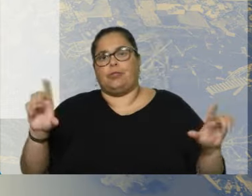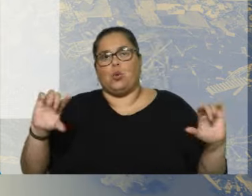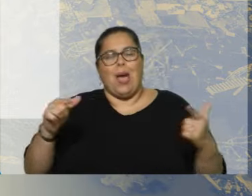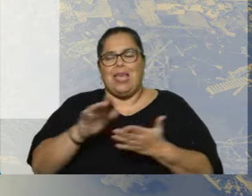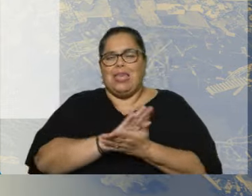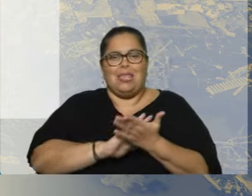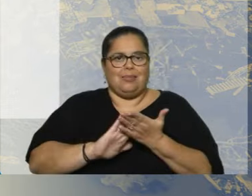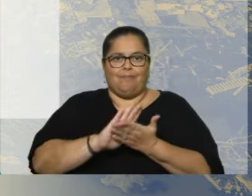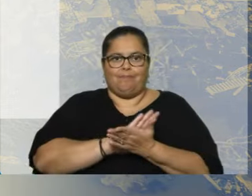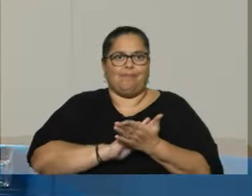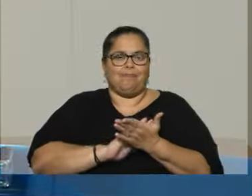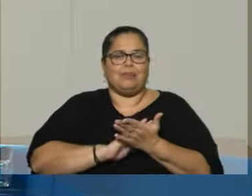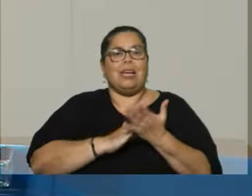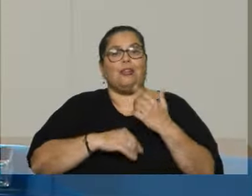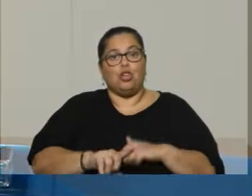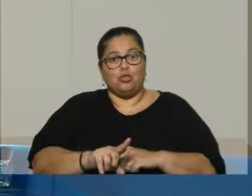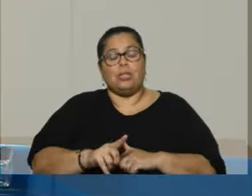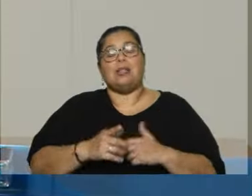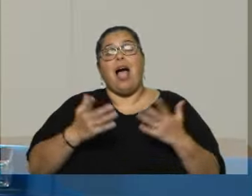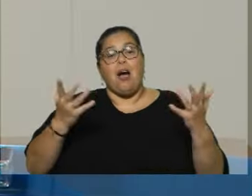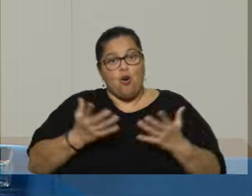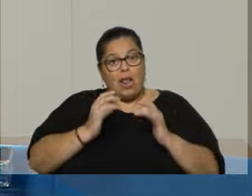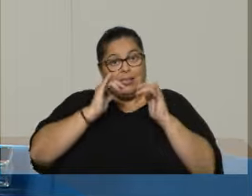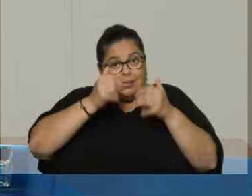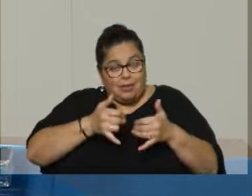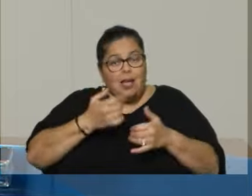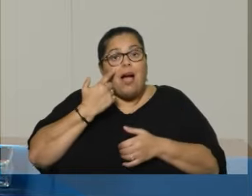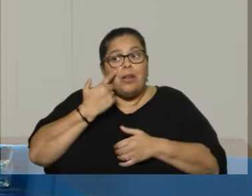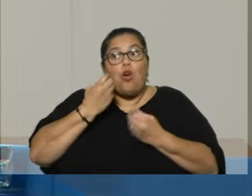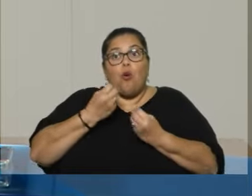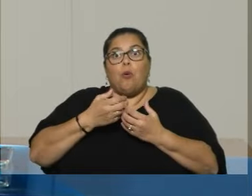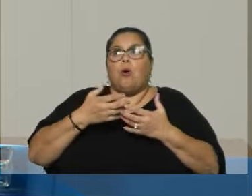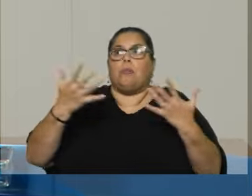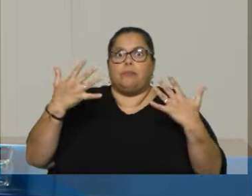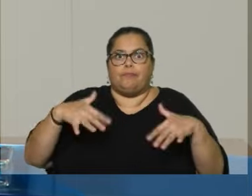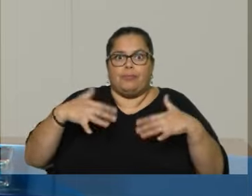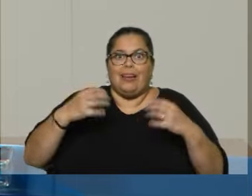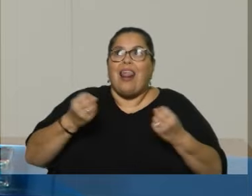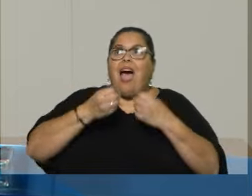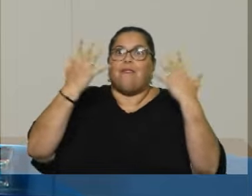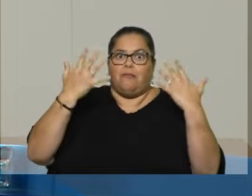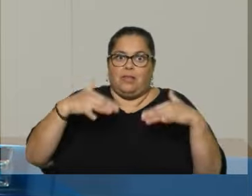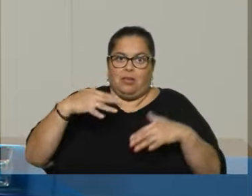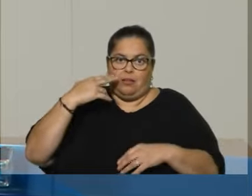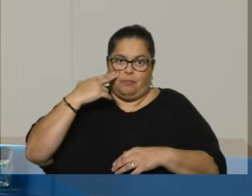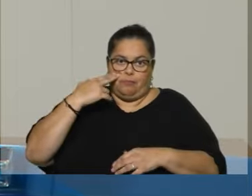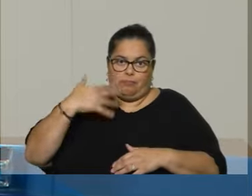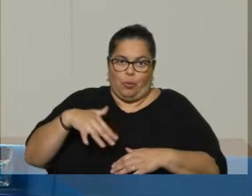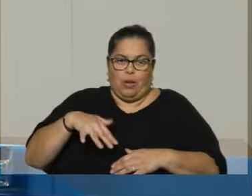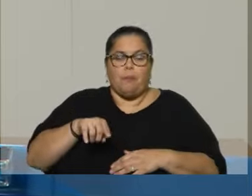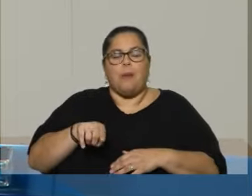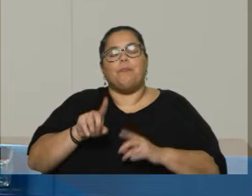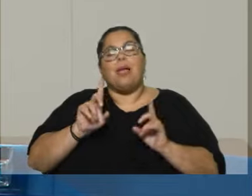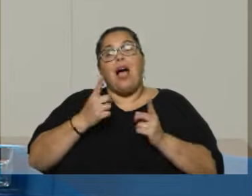En base a esto, entonces, y tomando una vez más la magnitud enorme que tiene este tema, conviene volver un poquito atrás y